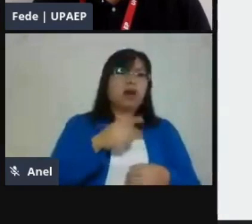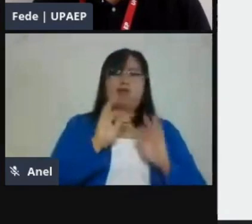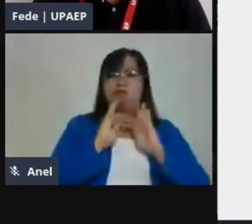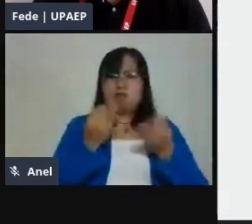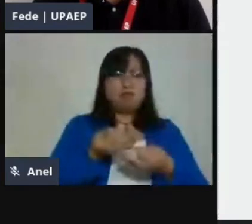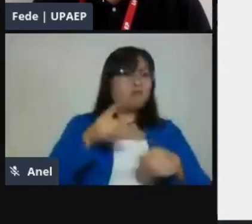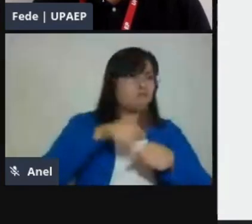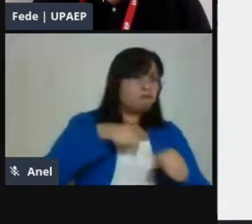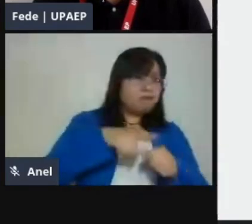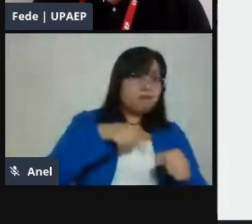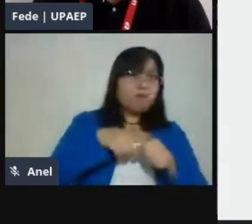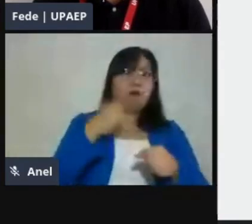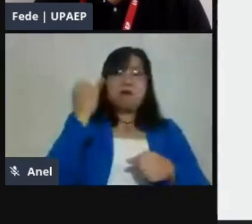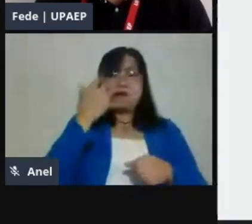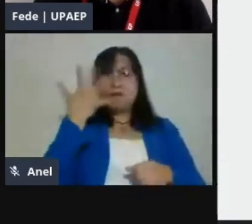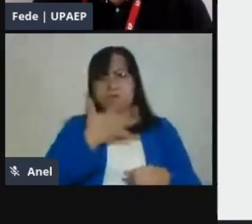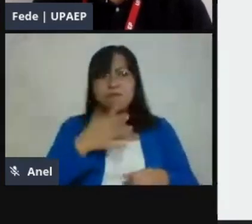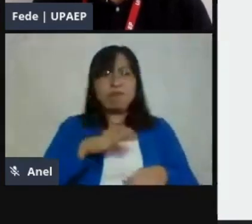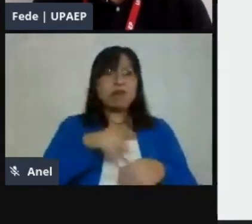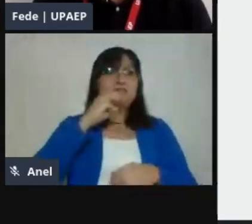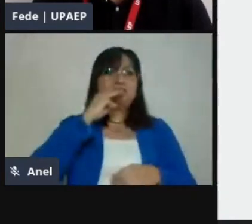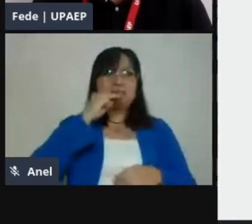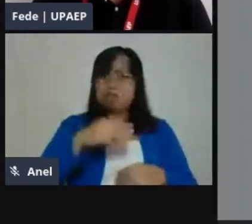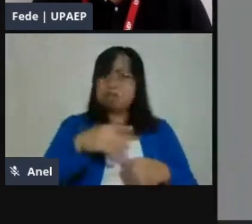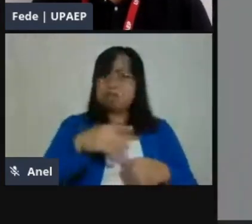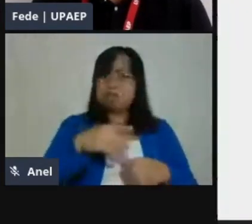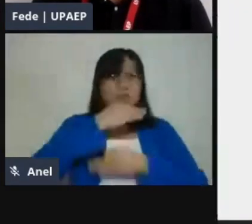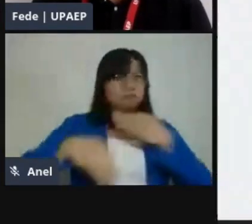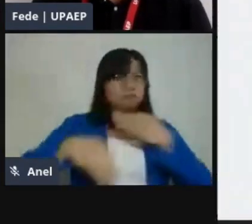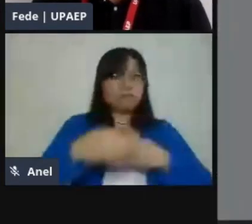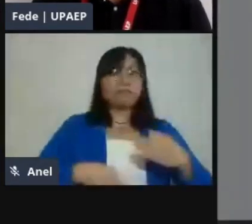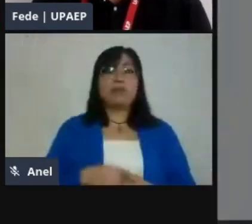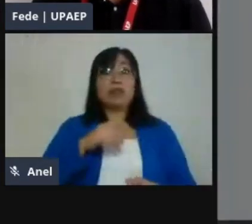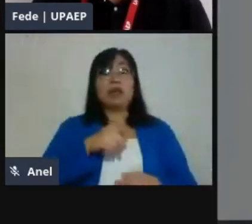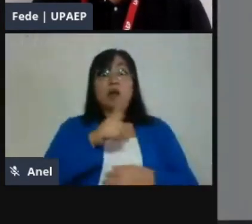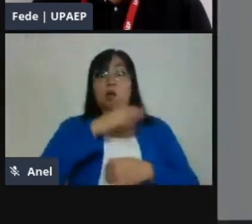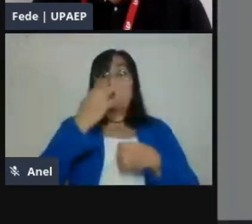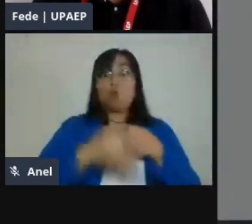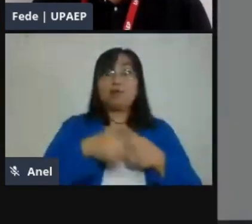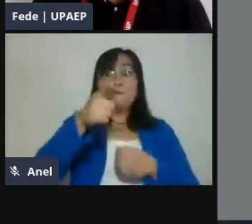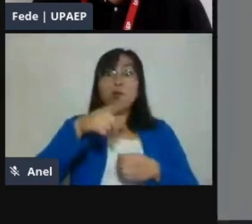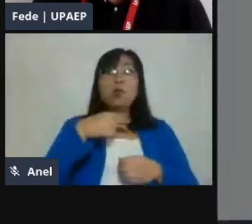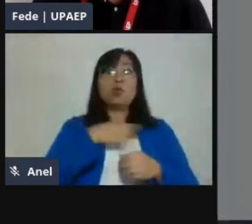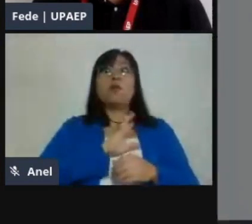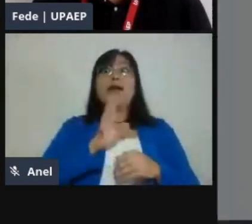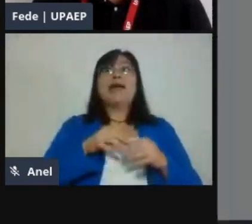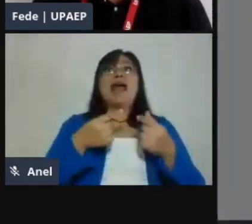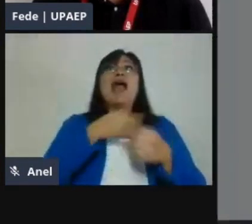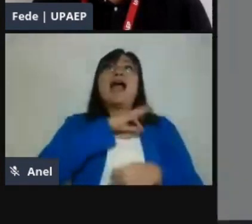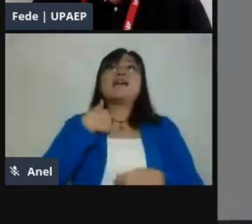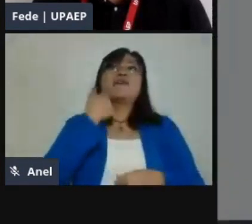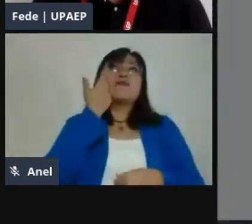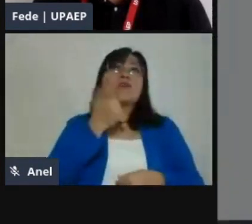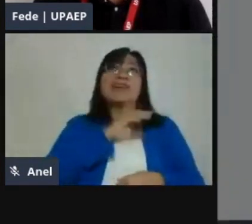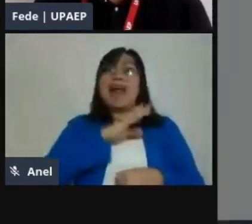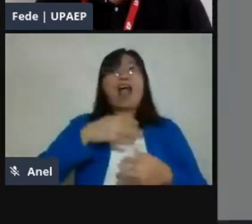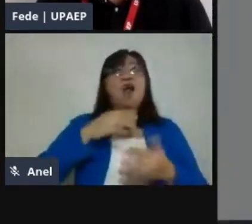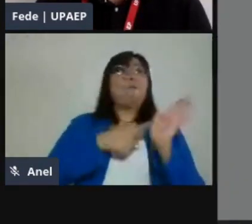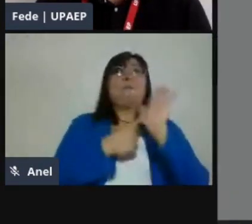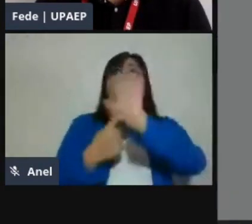Por último, después tendrás que publicarlo. Y aquí en público es bien importante que